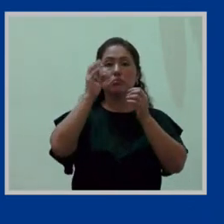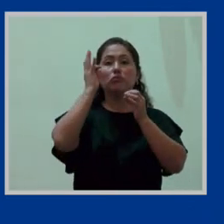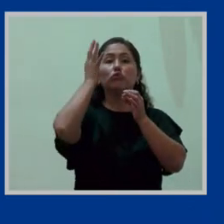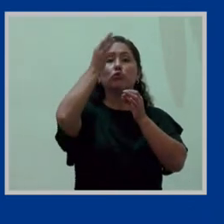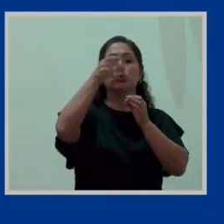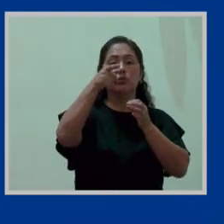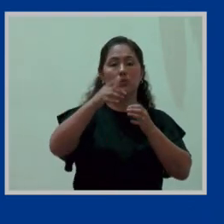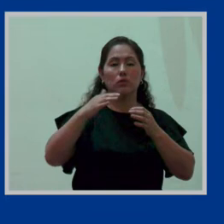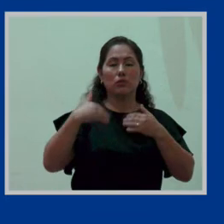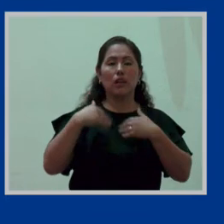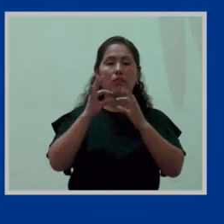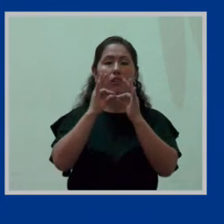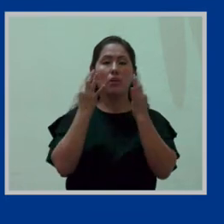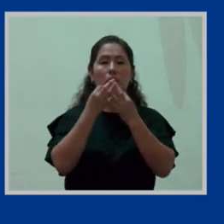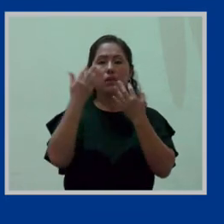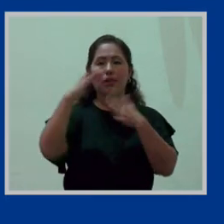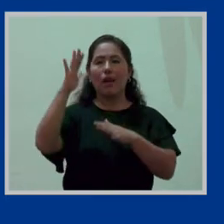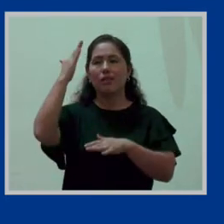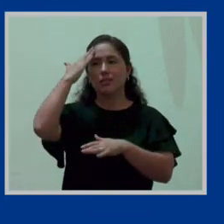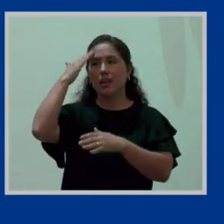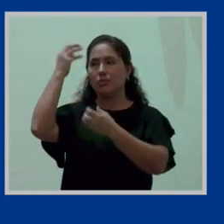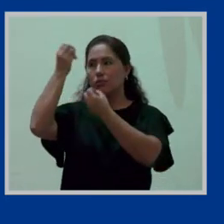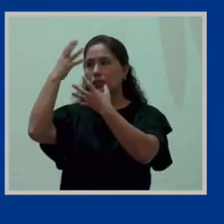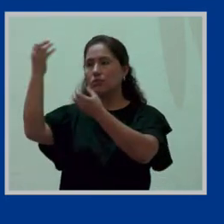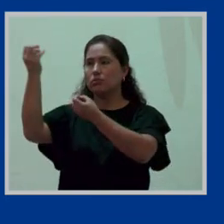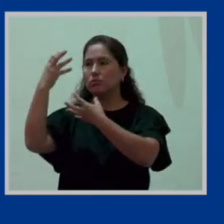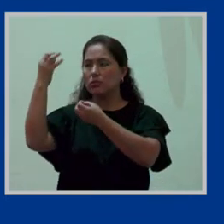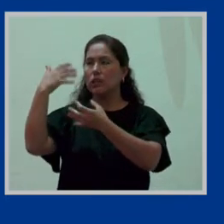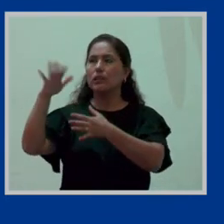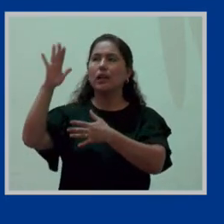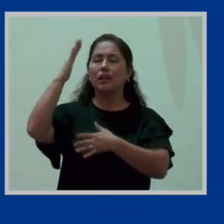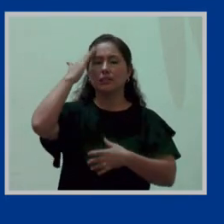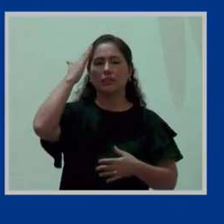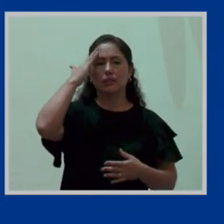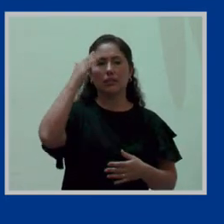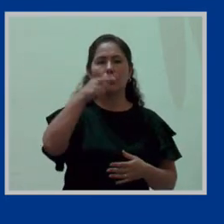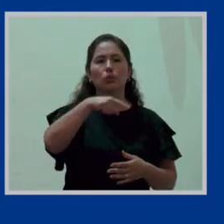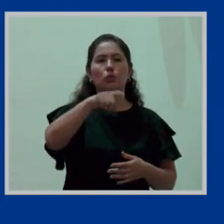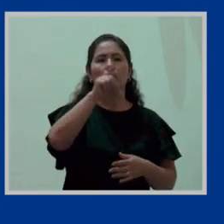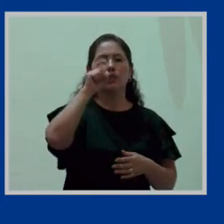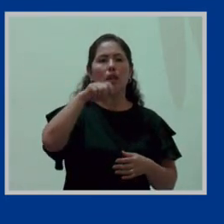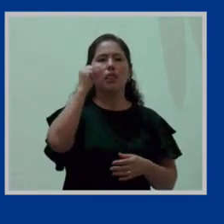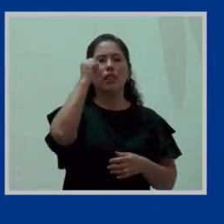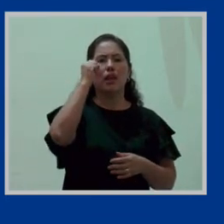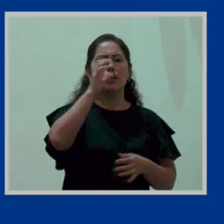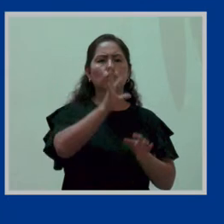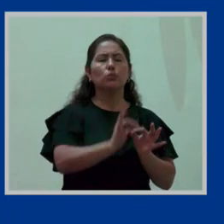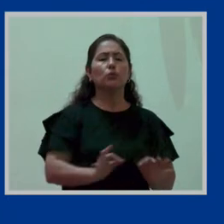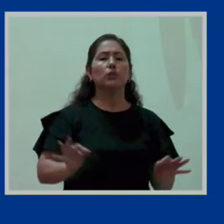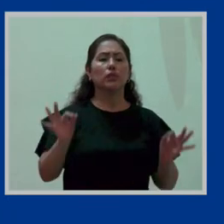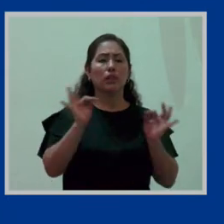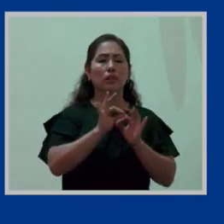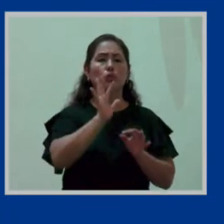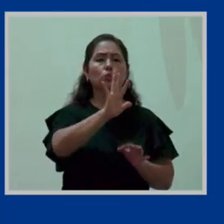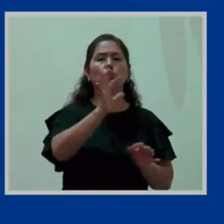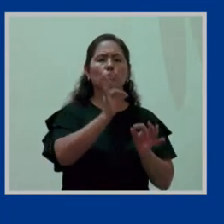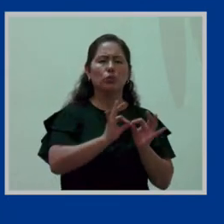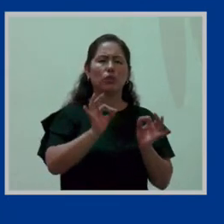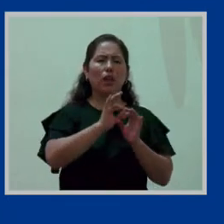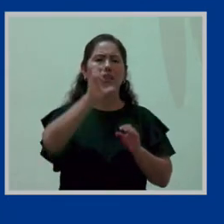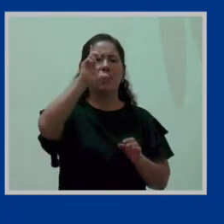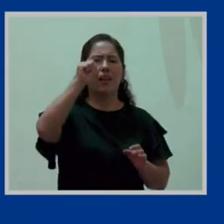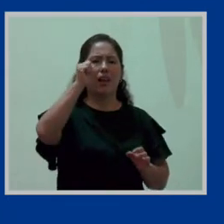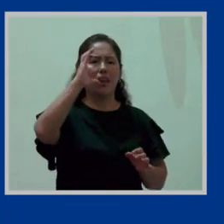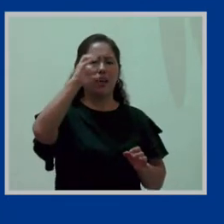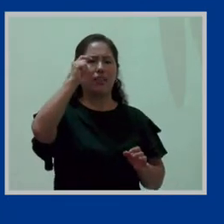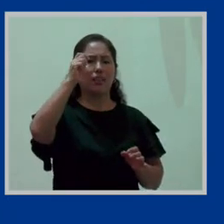entonces usted va a estar informado. Va a estar informado en cuanto a lo que es, digamos, la importancia de la lactancia materna y por lo tanto